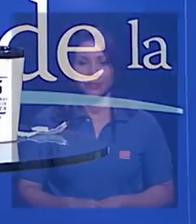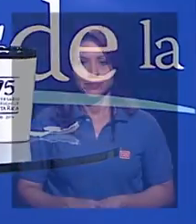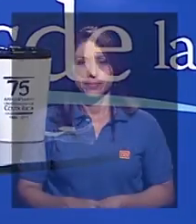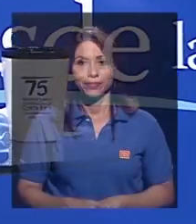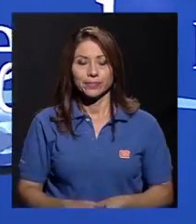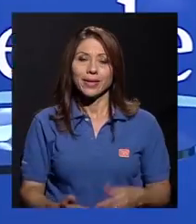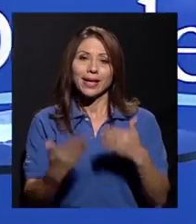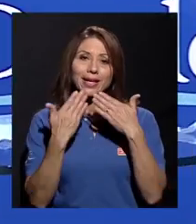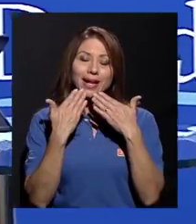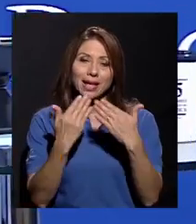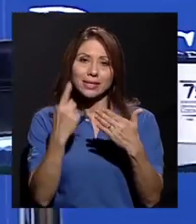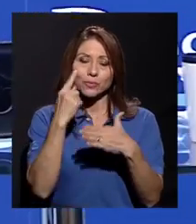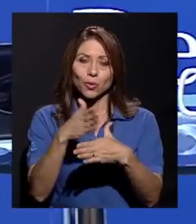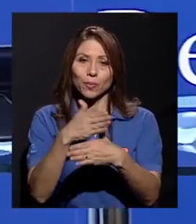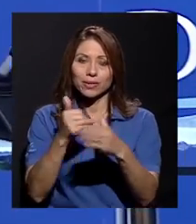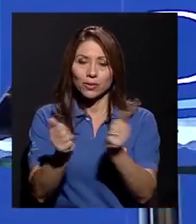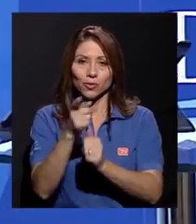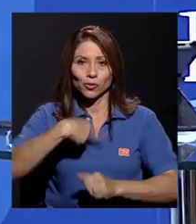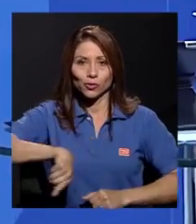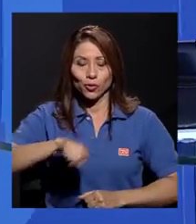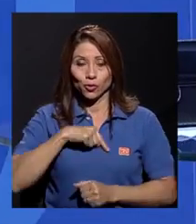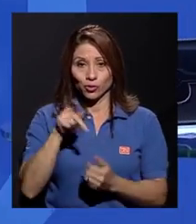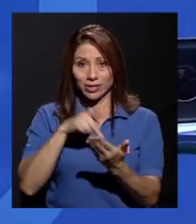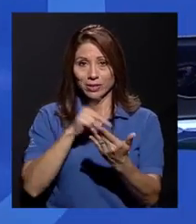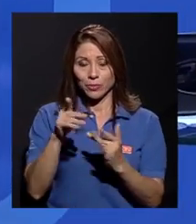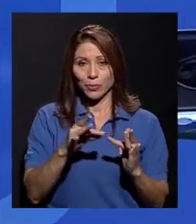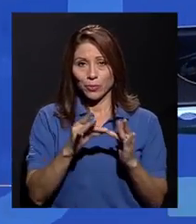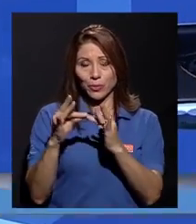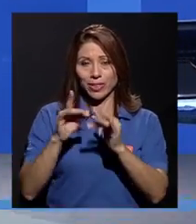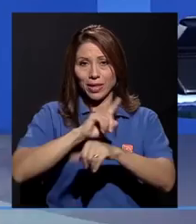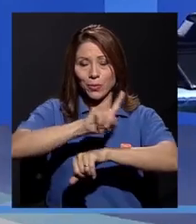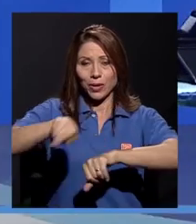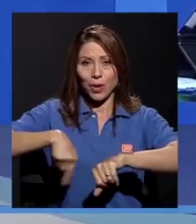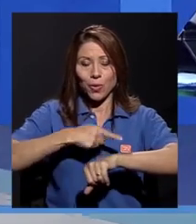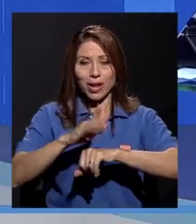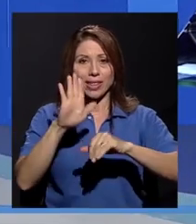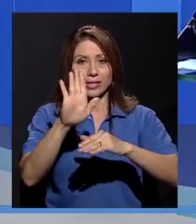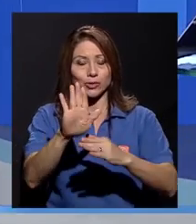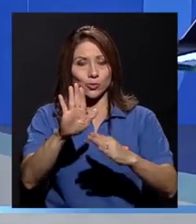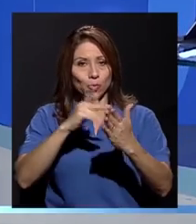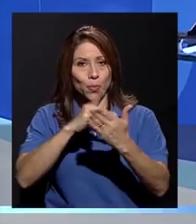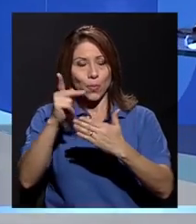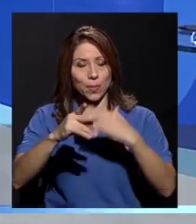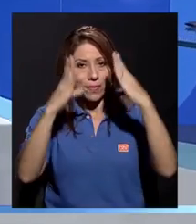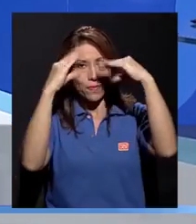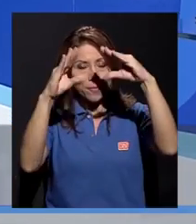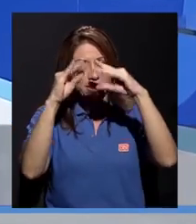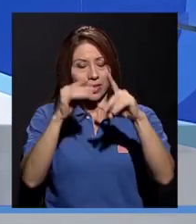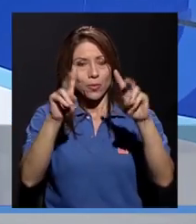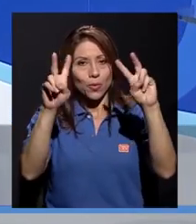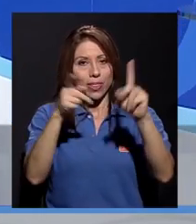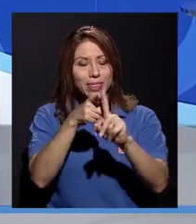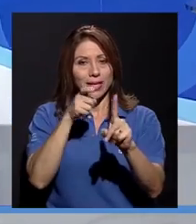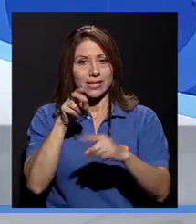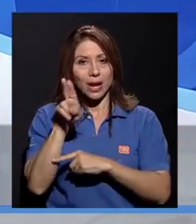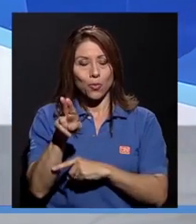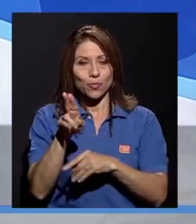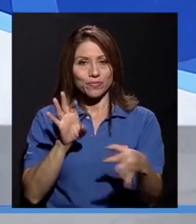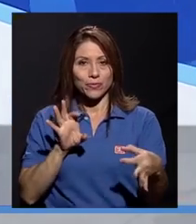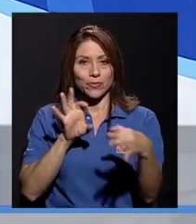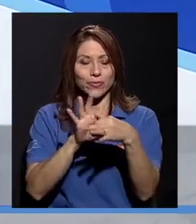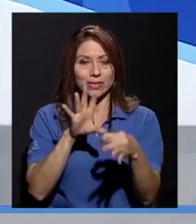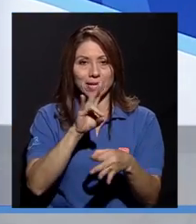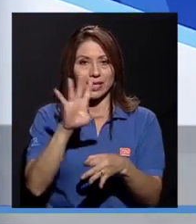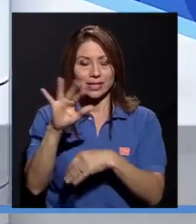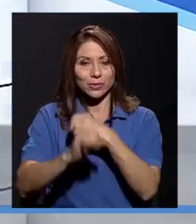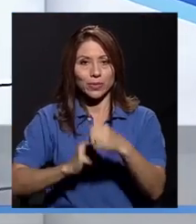Gracias por haber compartido con nosotros este especial de una hora de su informativo desde la U en torno al 75 aniversario